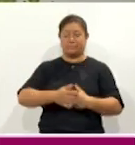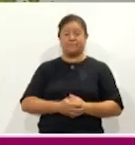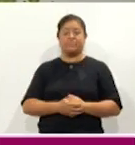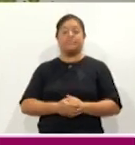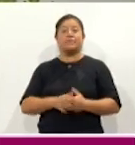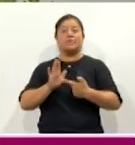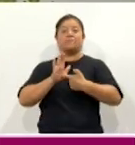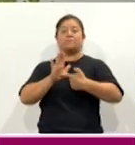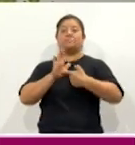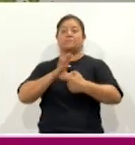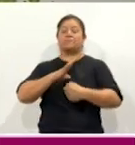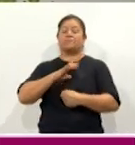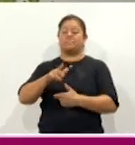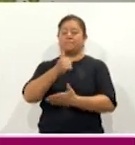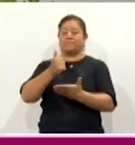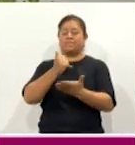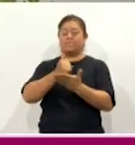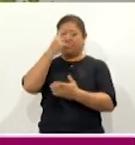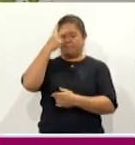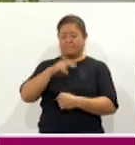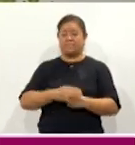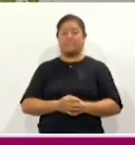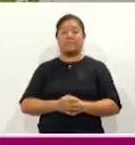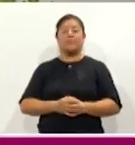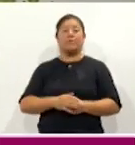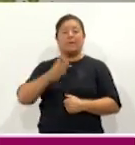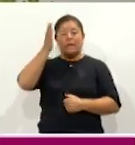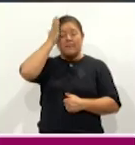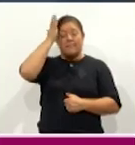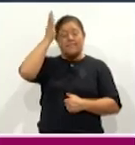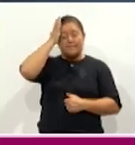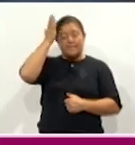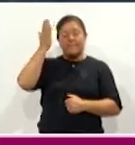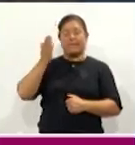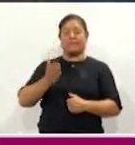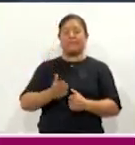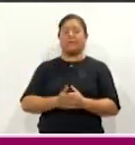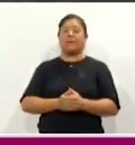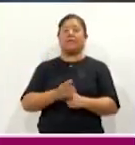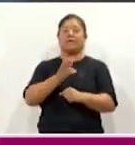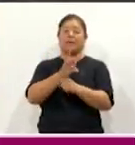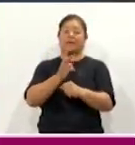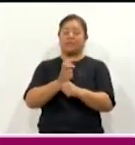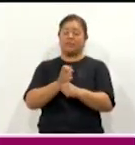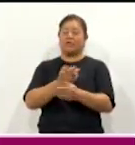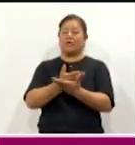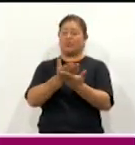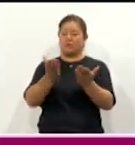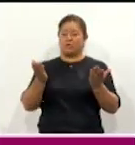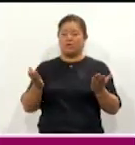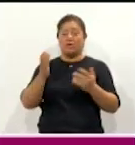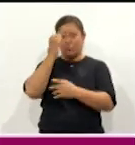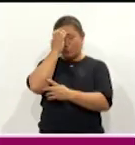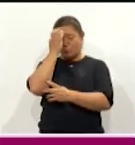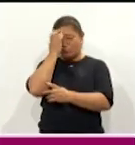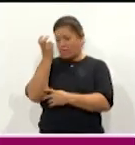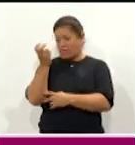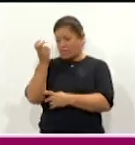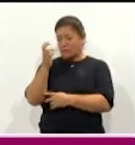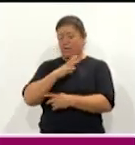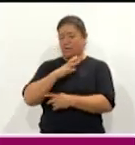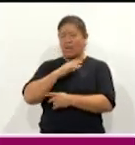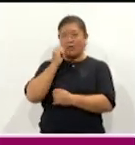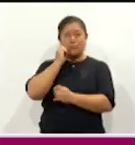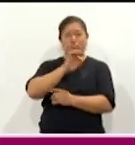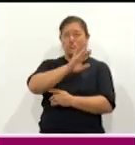la presentación realizada en la Ciudad de México, la mandataria estatal invitó a todas las personas a conocer este espectáculo natural en los 26